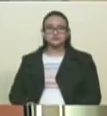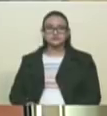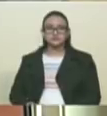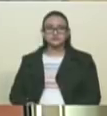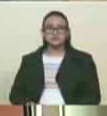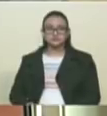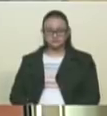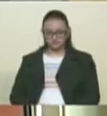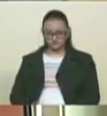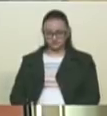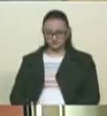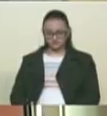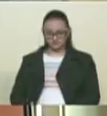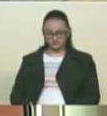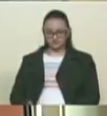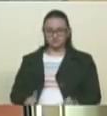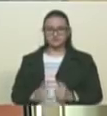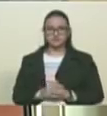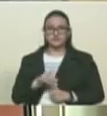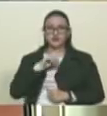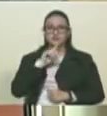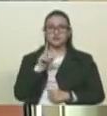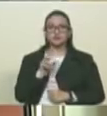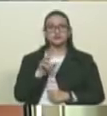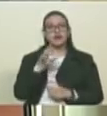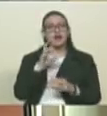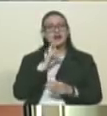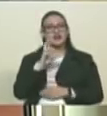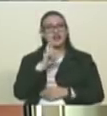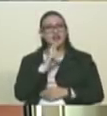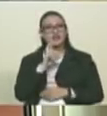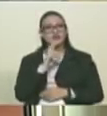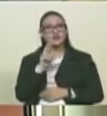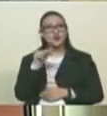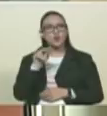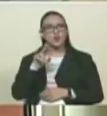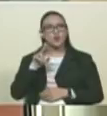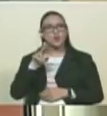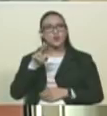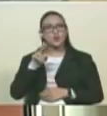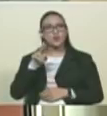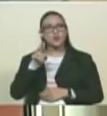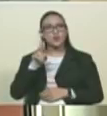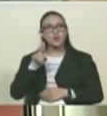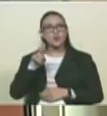Continuamos con Soncire Luna de Acosta de Unión Radio. Májene, el micrófono por favor.